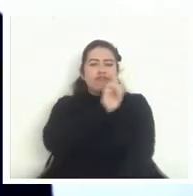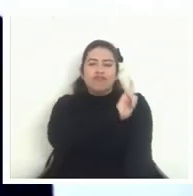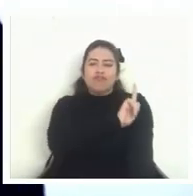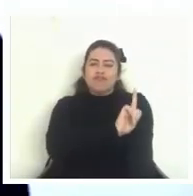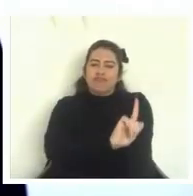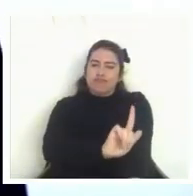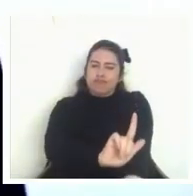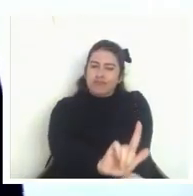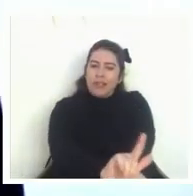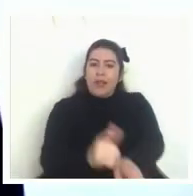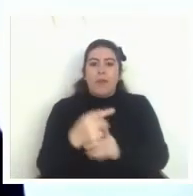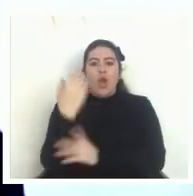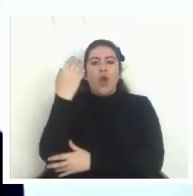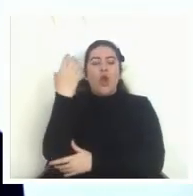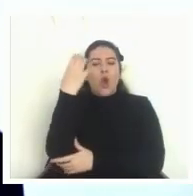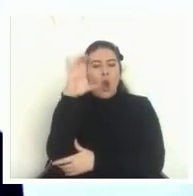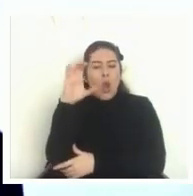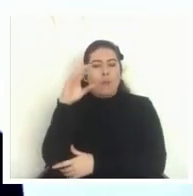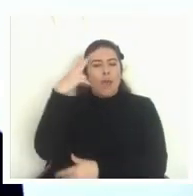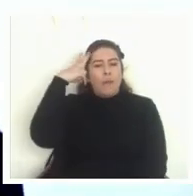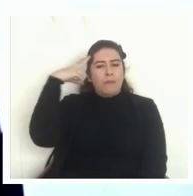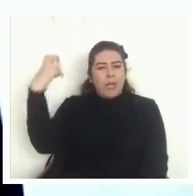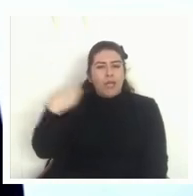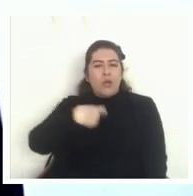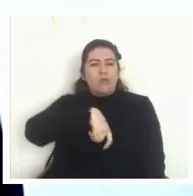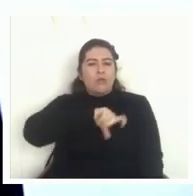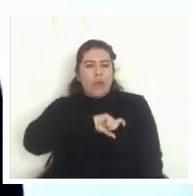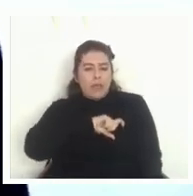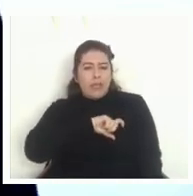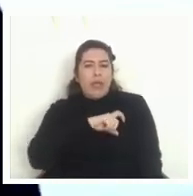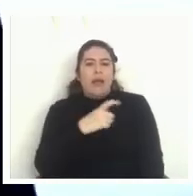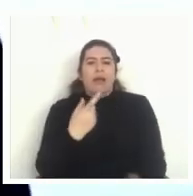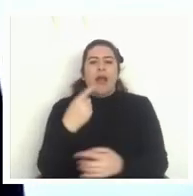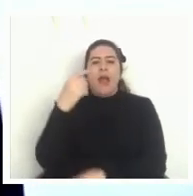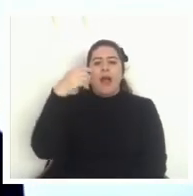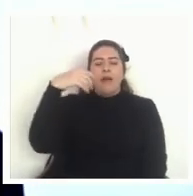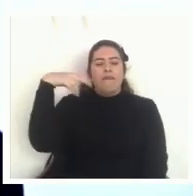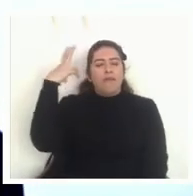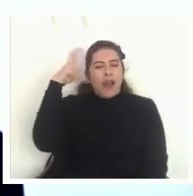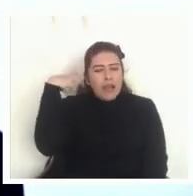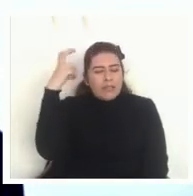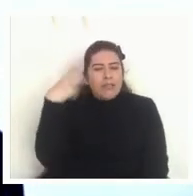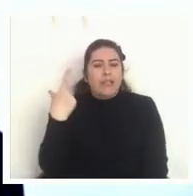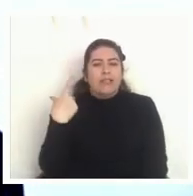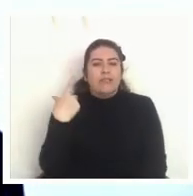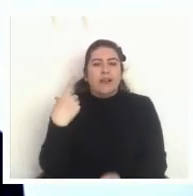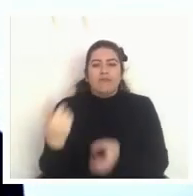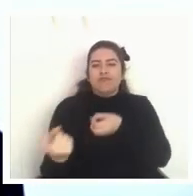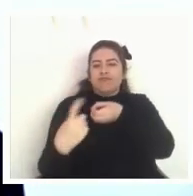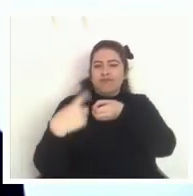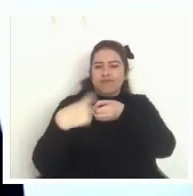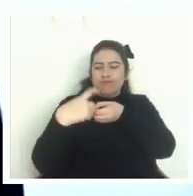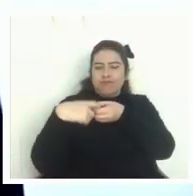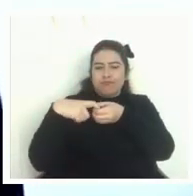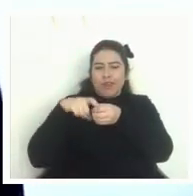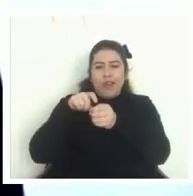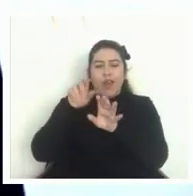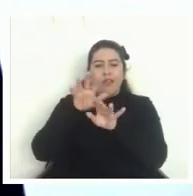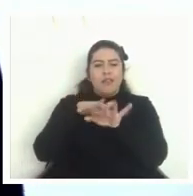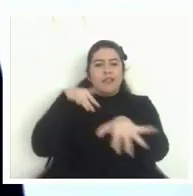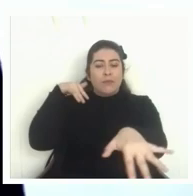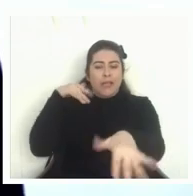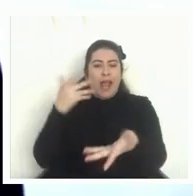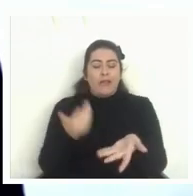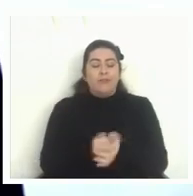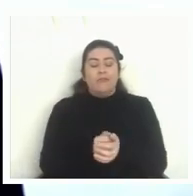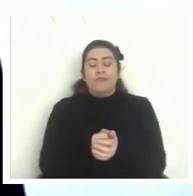Colombia México España Brasil que se han conectado a este seminario lo que nos queda